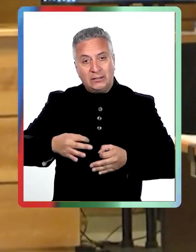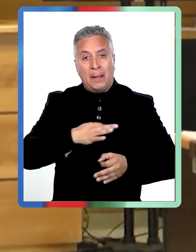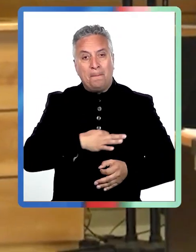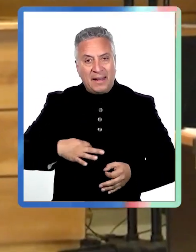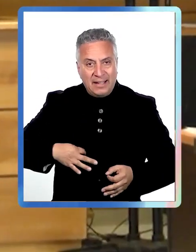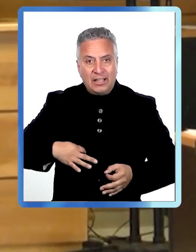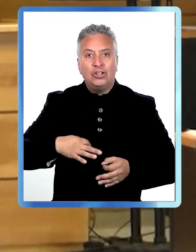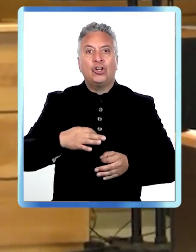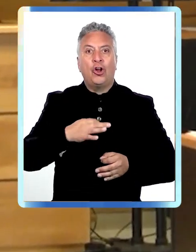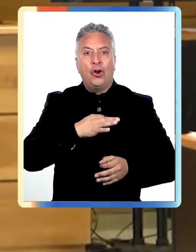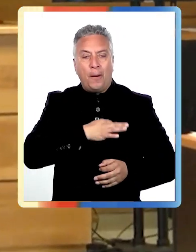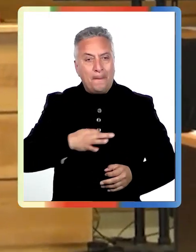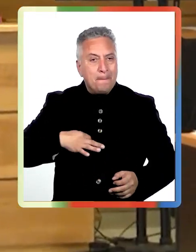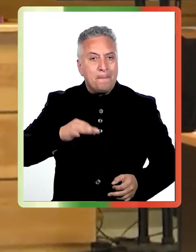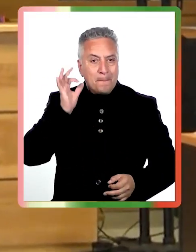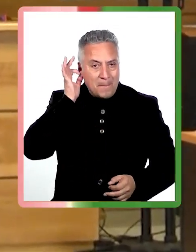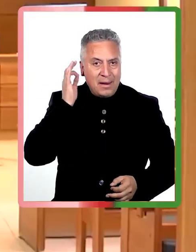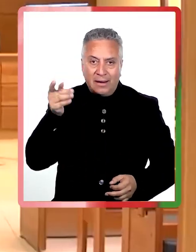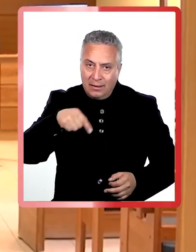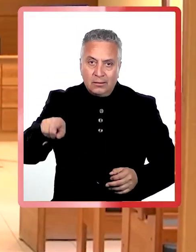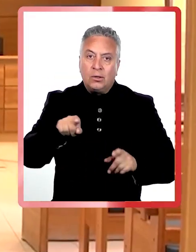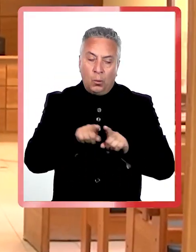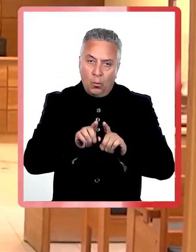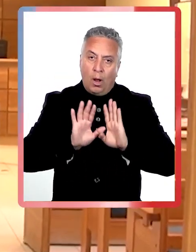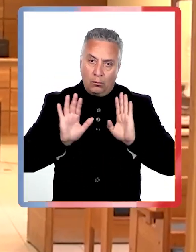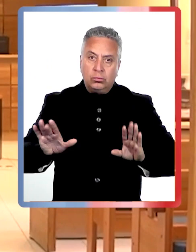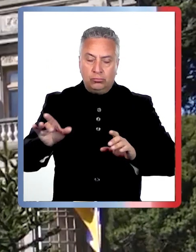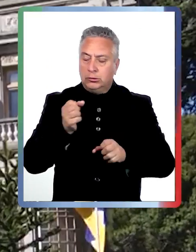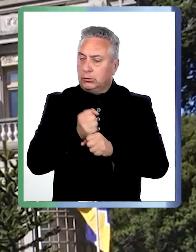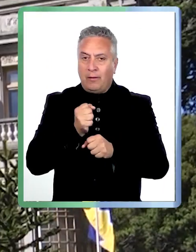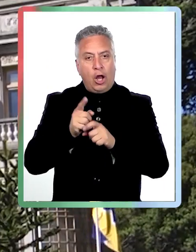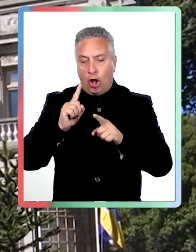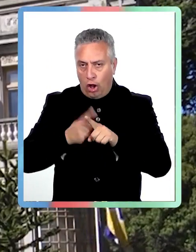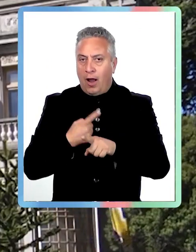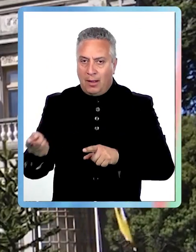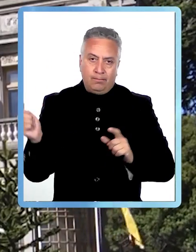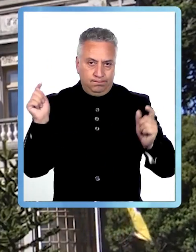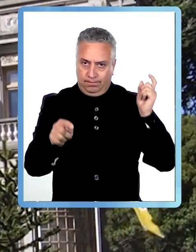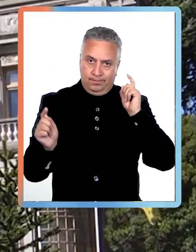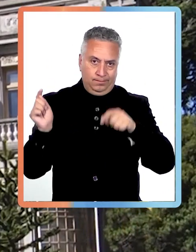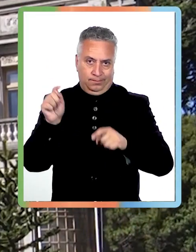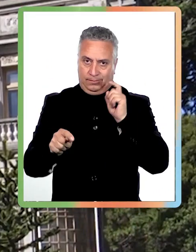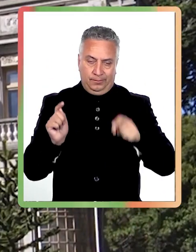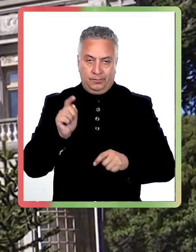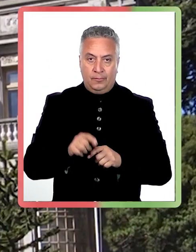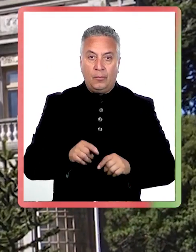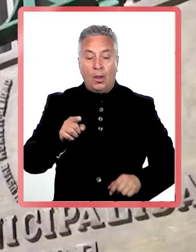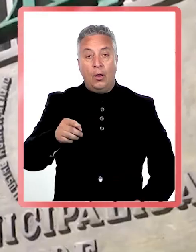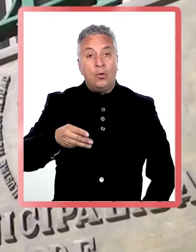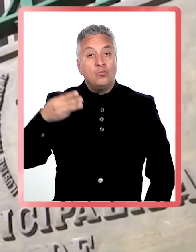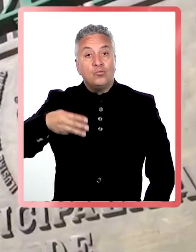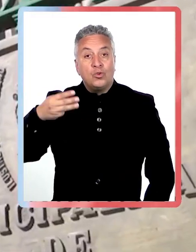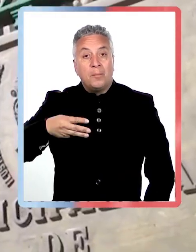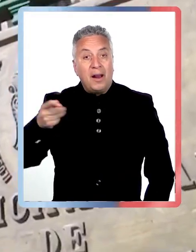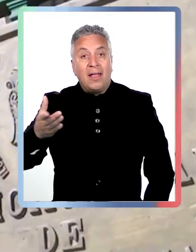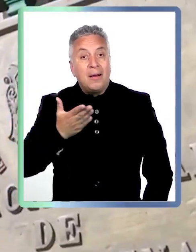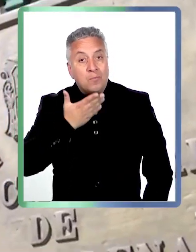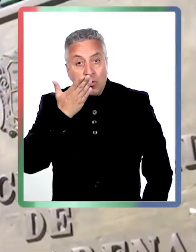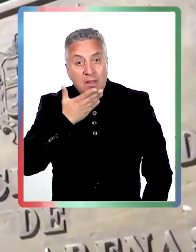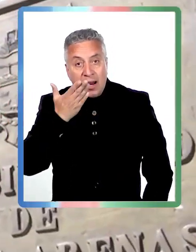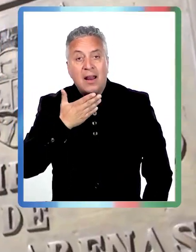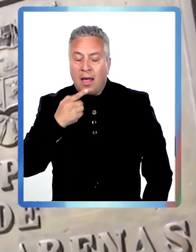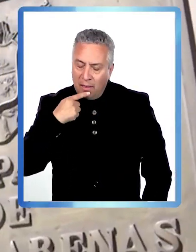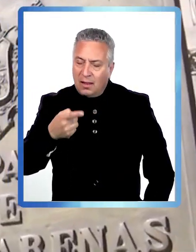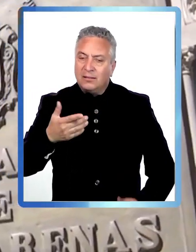especialmente destinadas al efecto en sus respectivos tribunales. Desde la Municipalidad de Punta Arenas indicaron que desde hace tiempo se está trabajando de forma